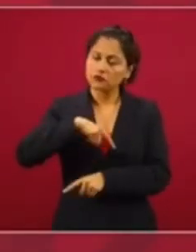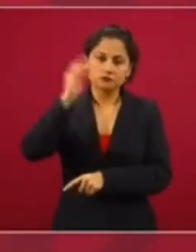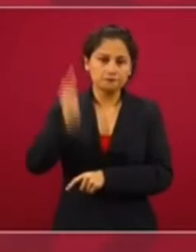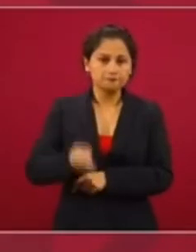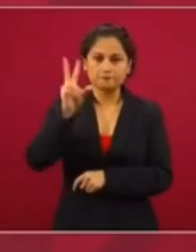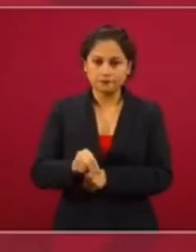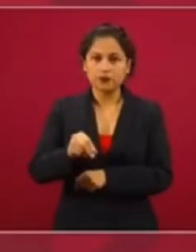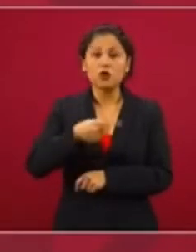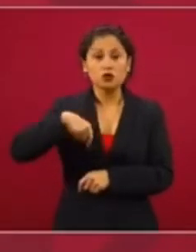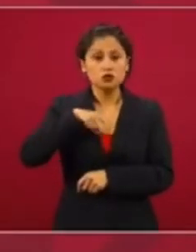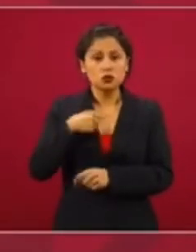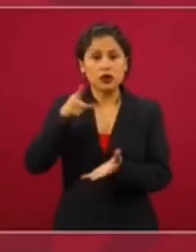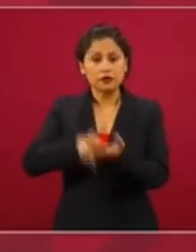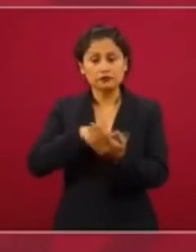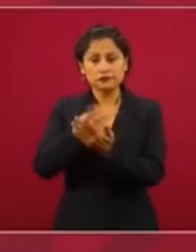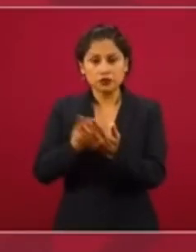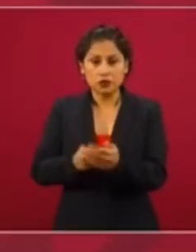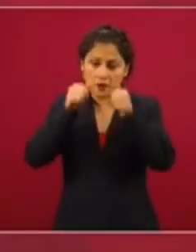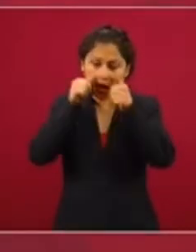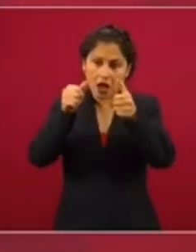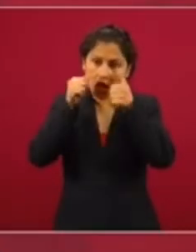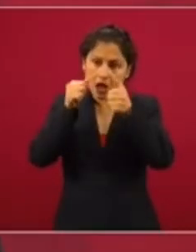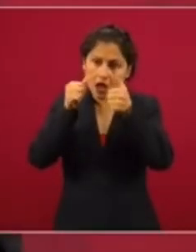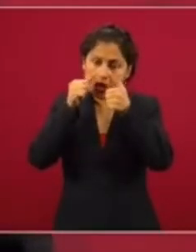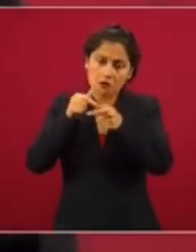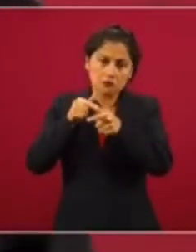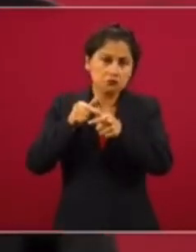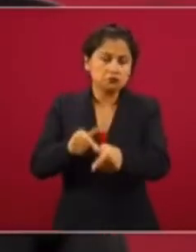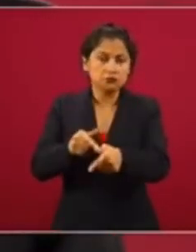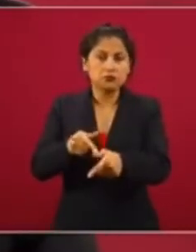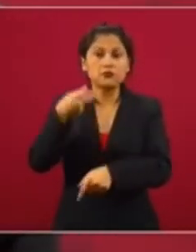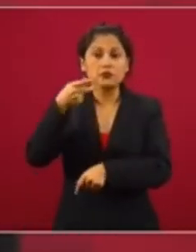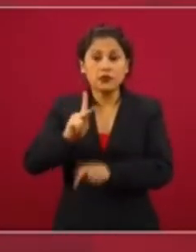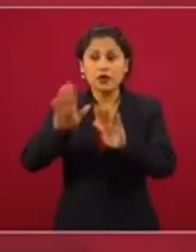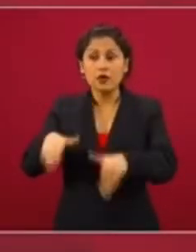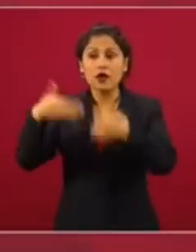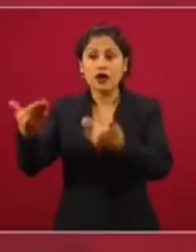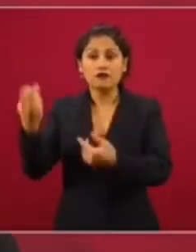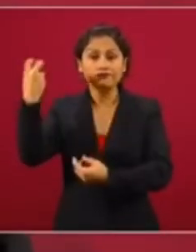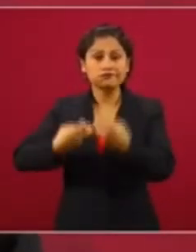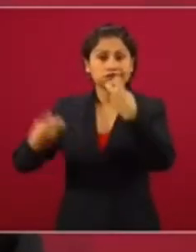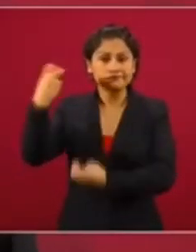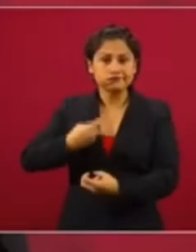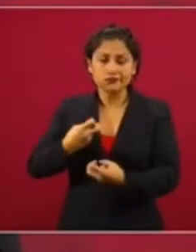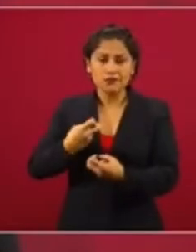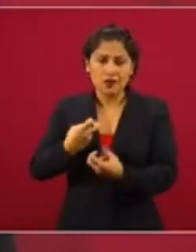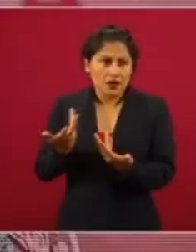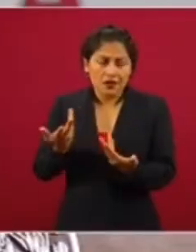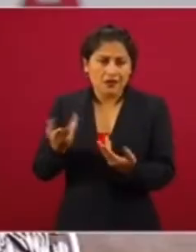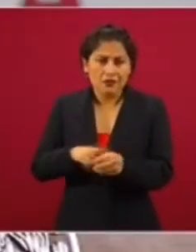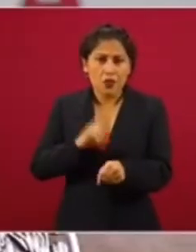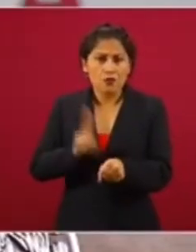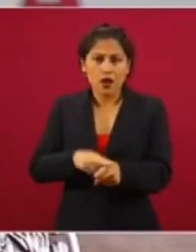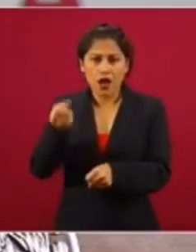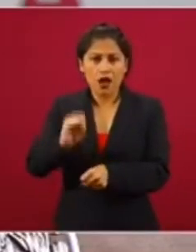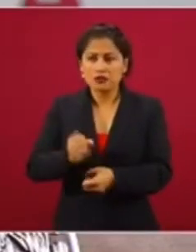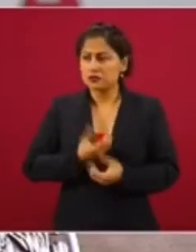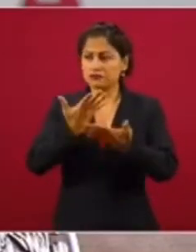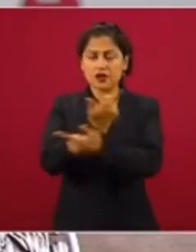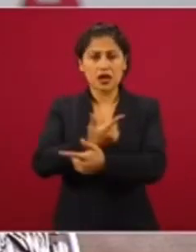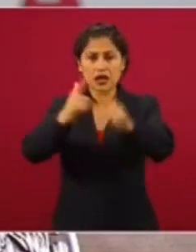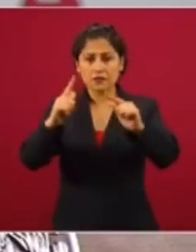Constantemente estamos trabajando en eso. Pero desde luego, si hay críticas, pues es normal que exista. Vivimos en una sociedad democrática.